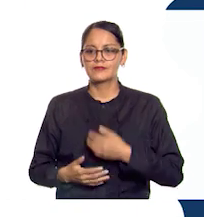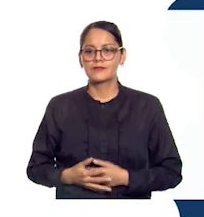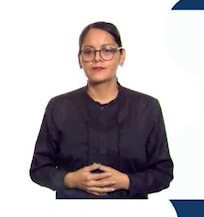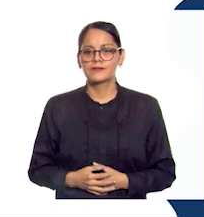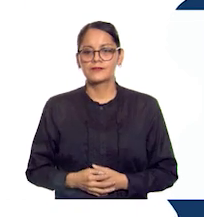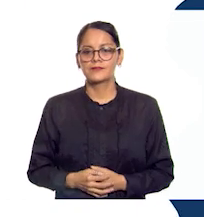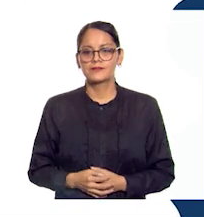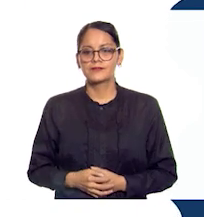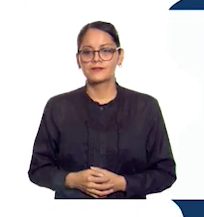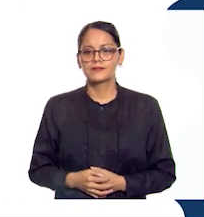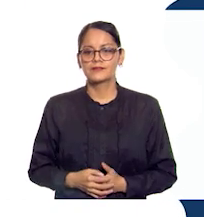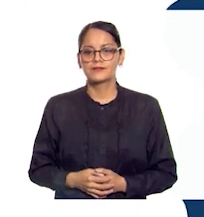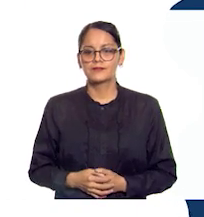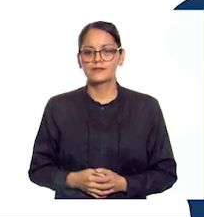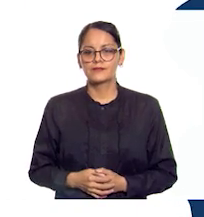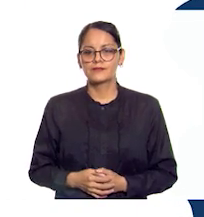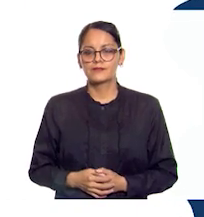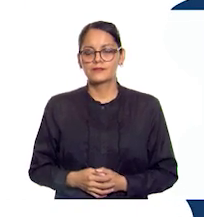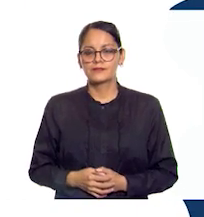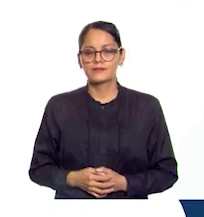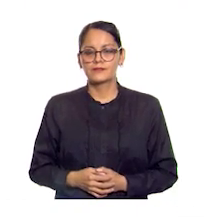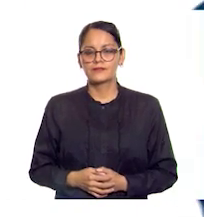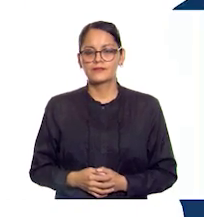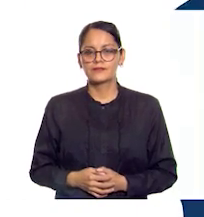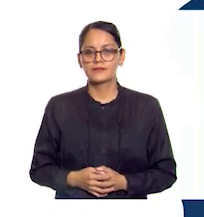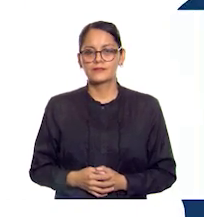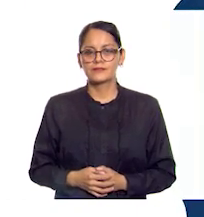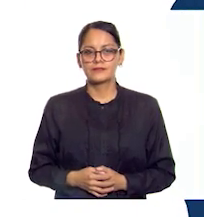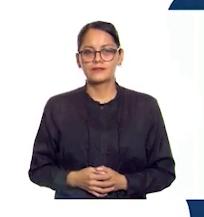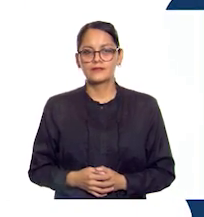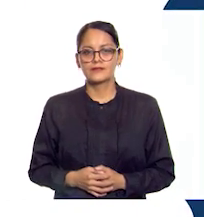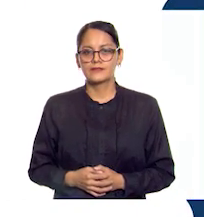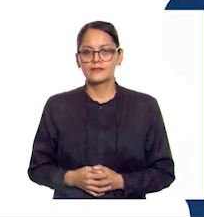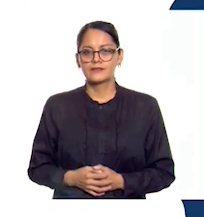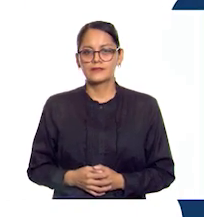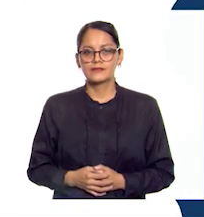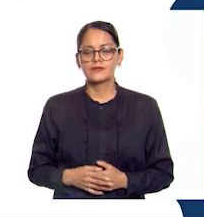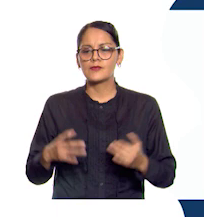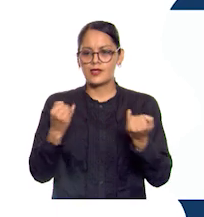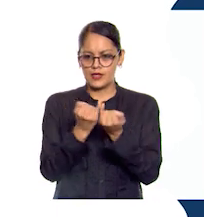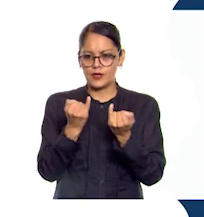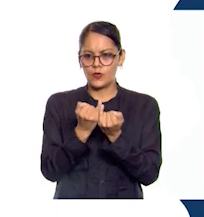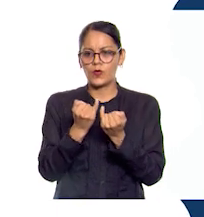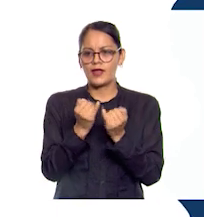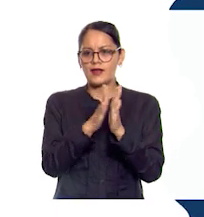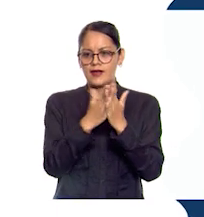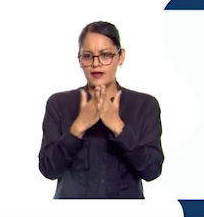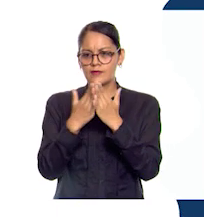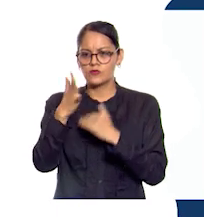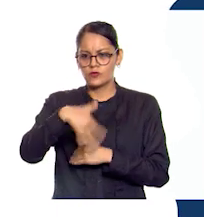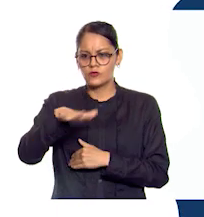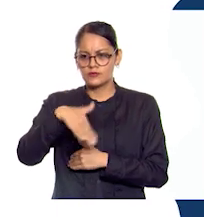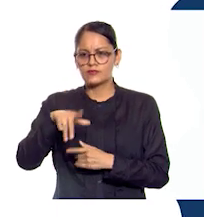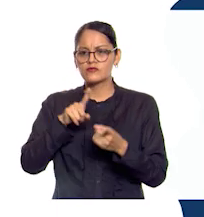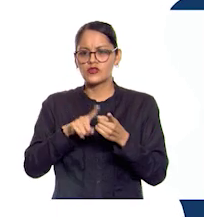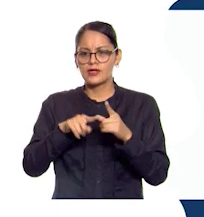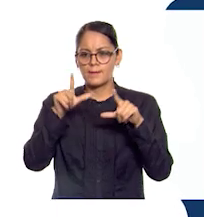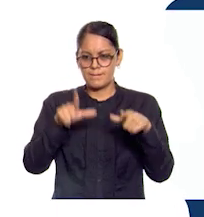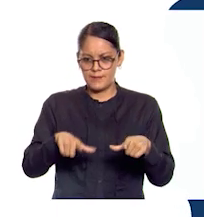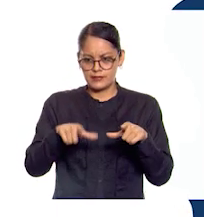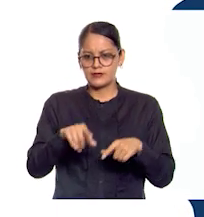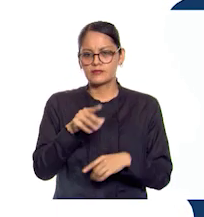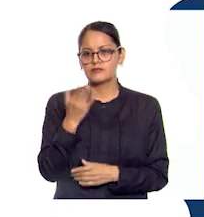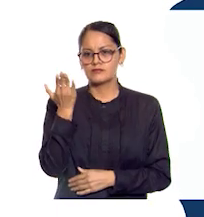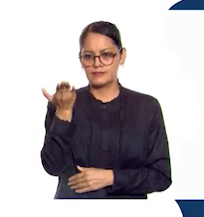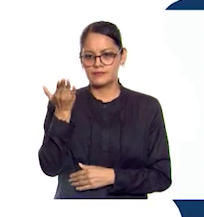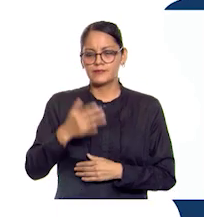5541-7204-13 con 100 líneas, también puedes encontrar los libros de texto en la página conaliteg